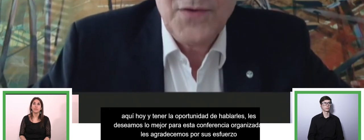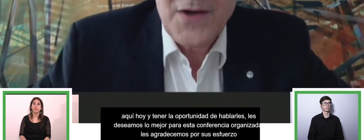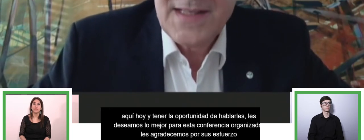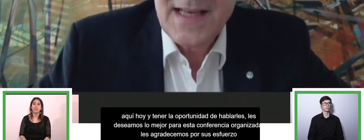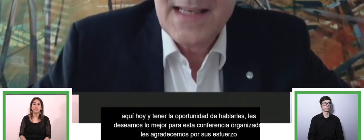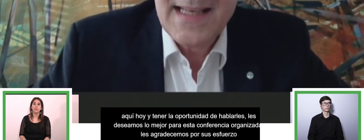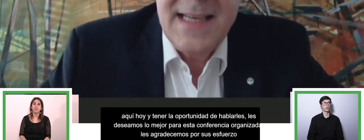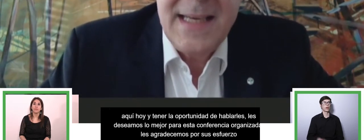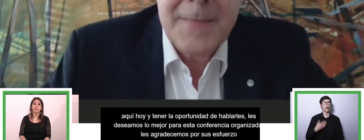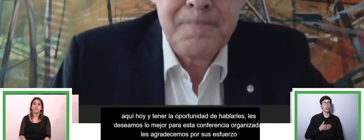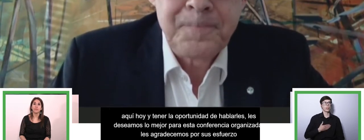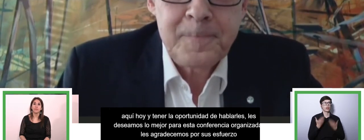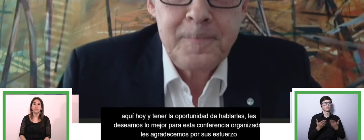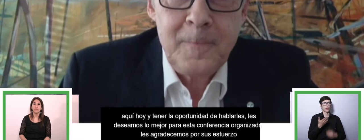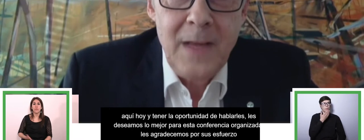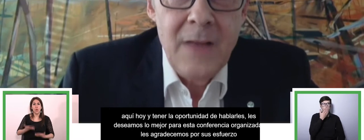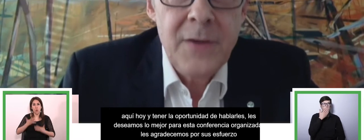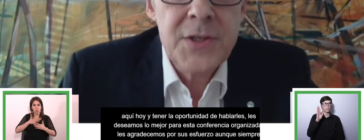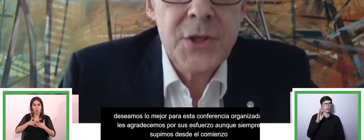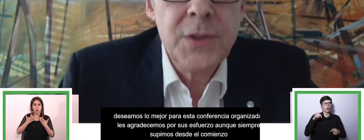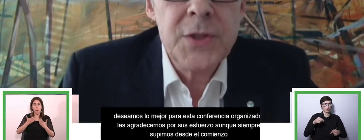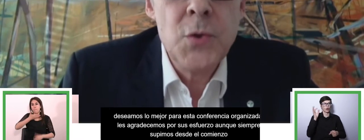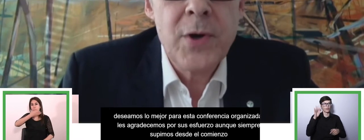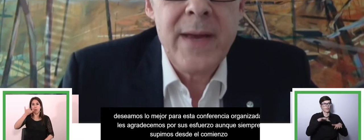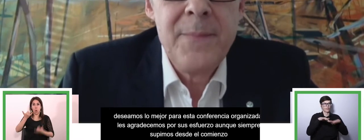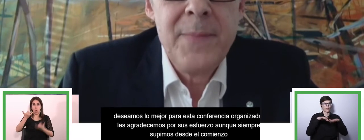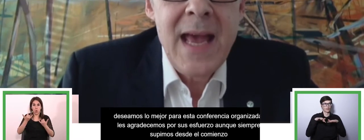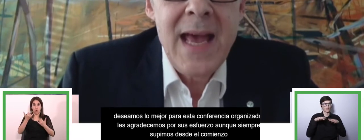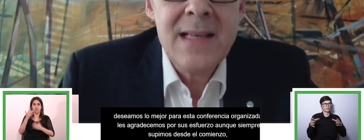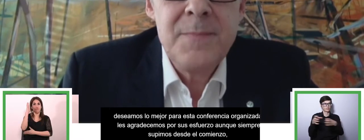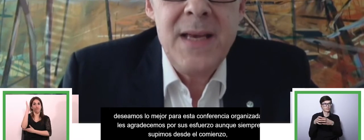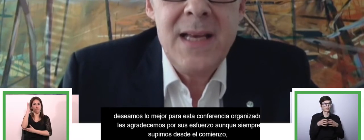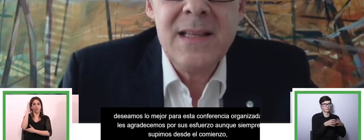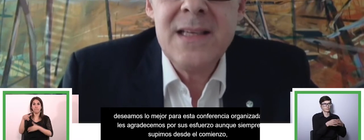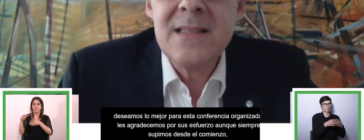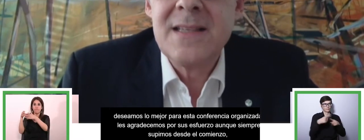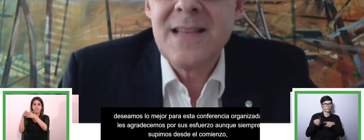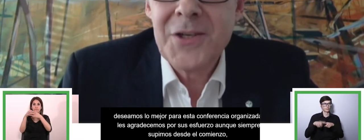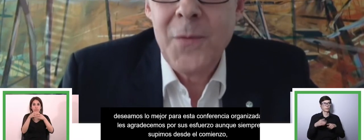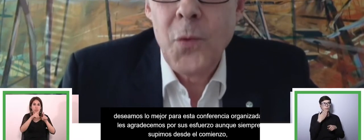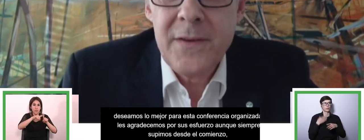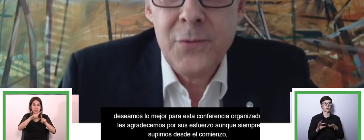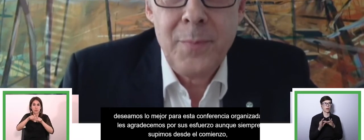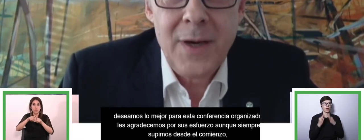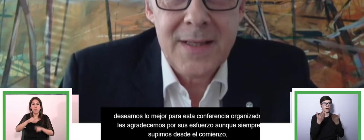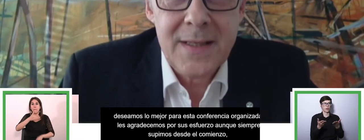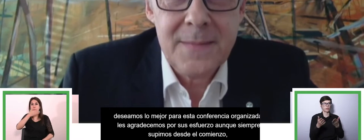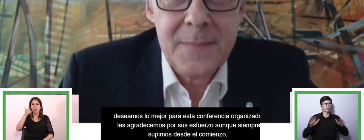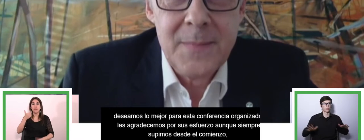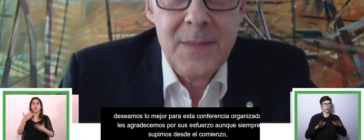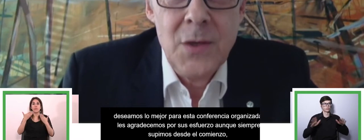2019. Fundación Descubbermé ha sido y es tan emocionada.